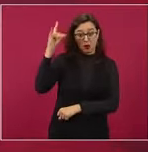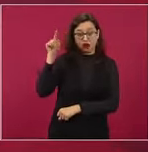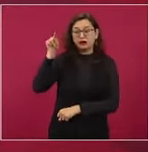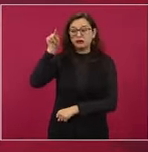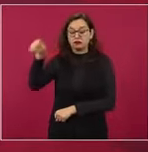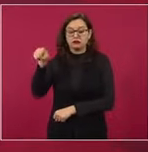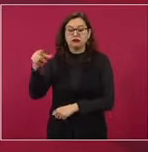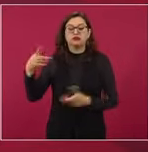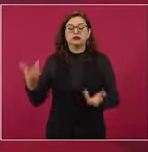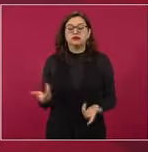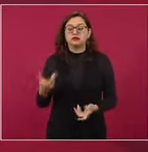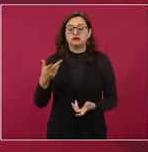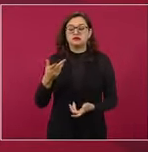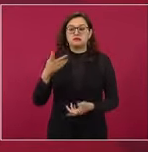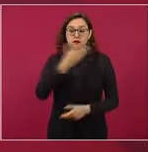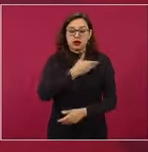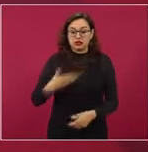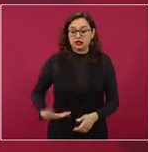a Evo